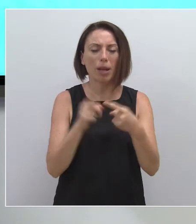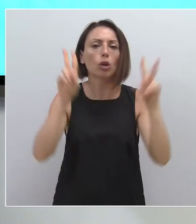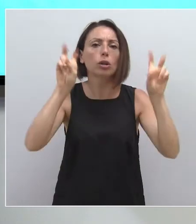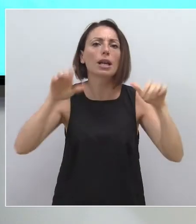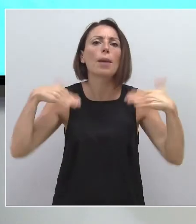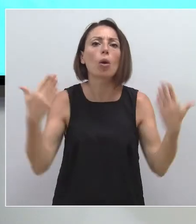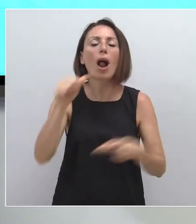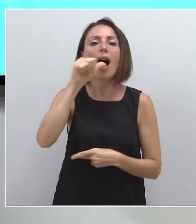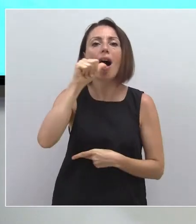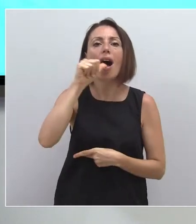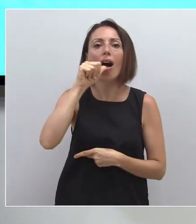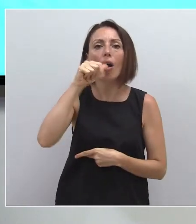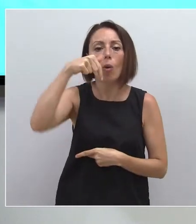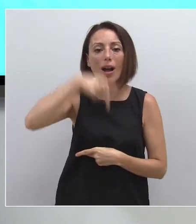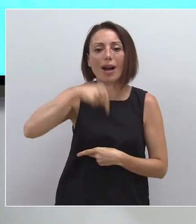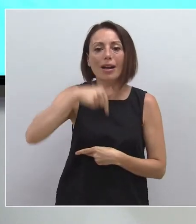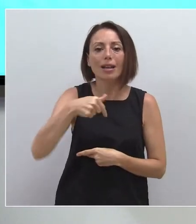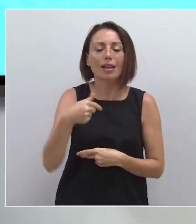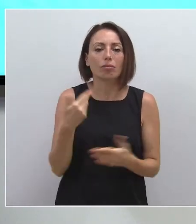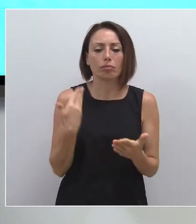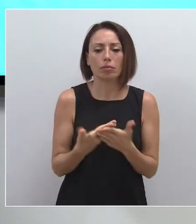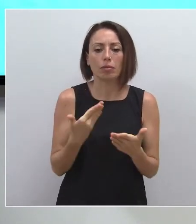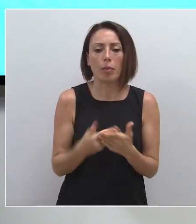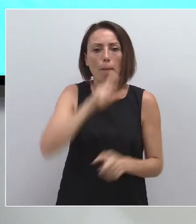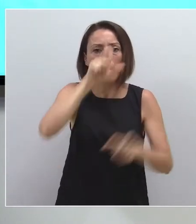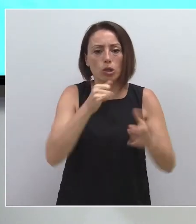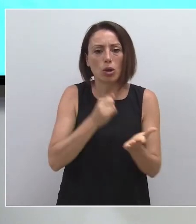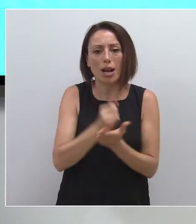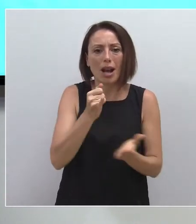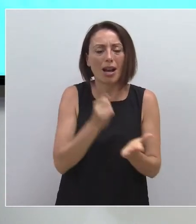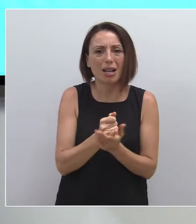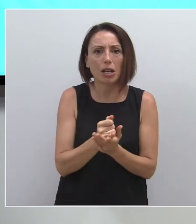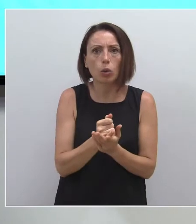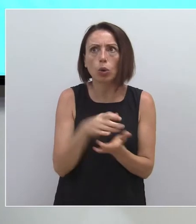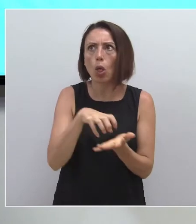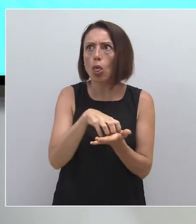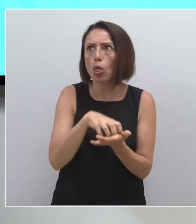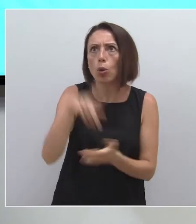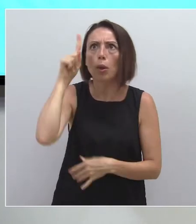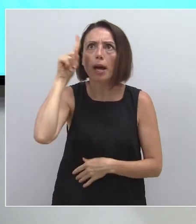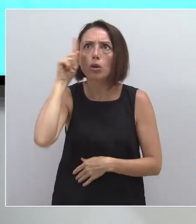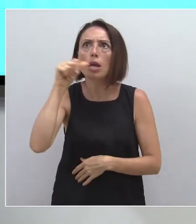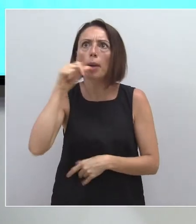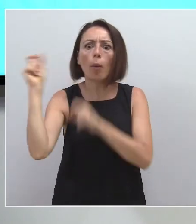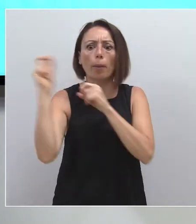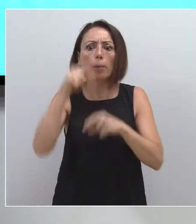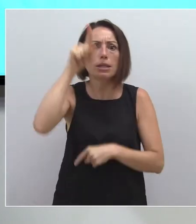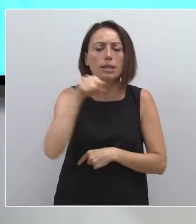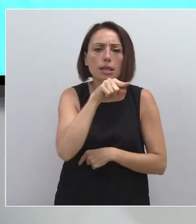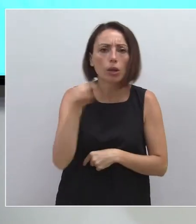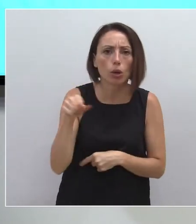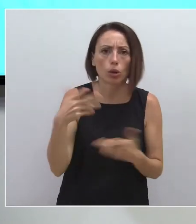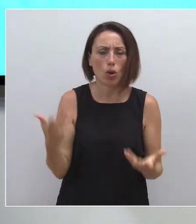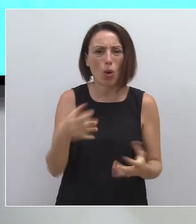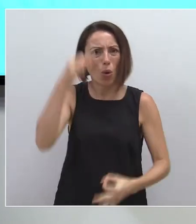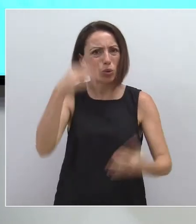el agua. Necesitamos certidumbre. Nuestros agricultores no se merecen esa incertidumbre que reciben de manera continua. No es